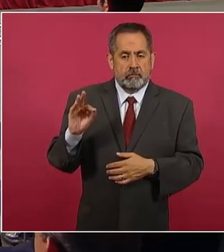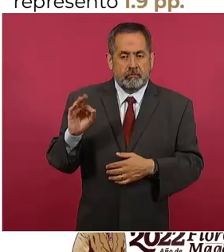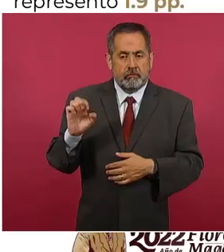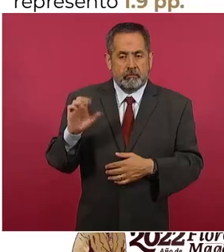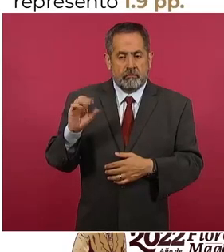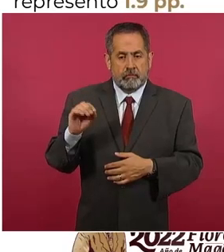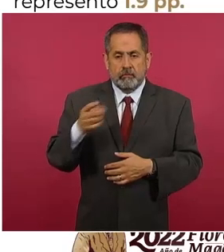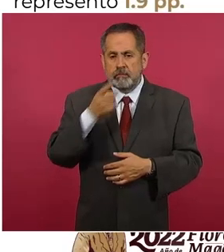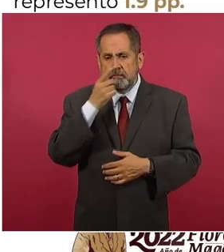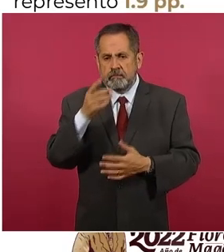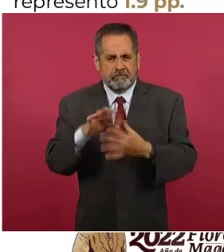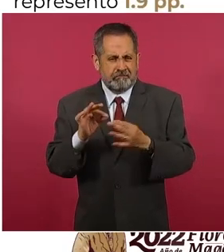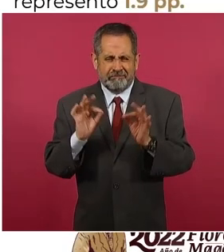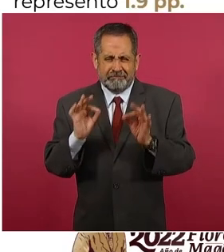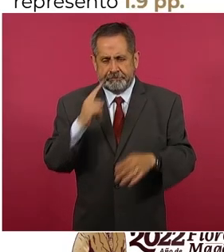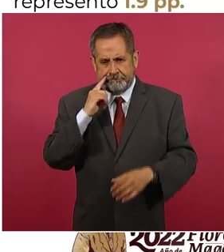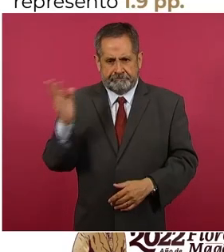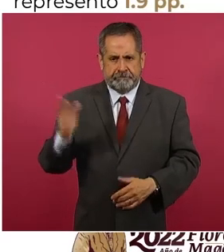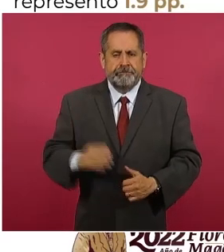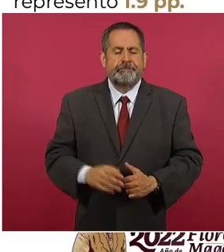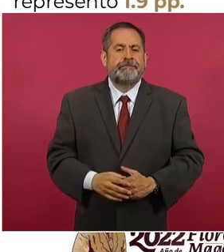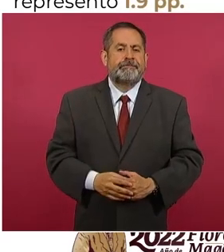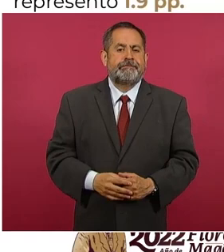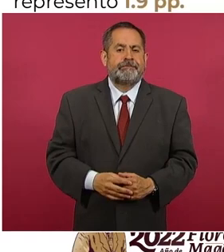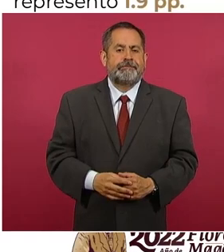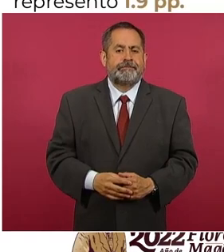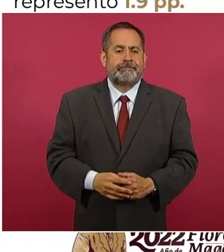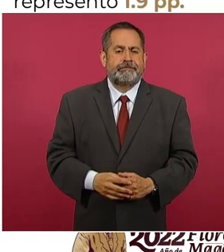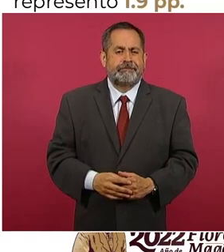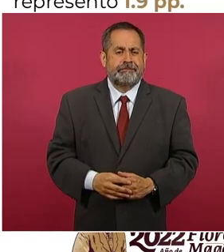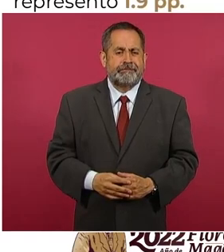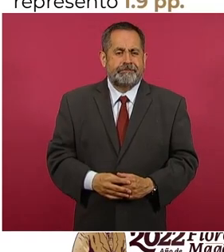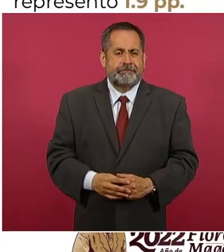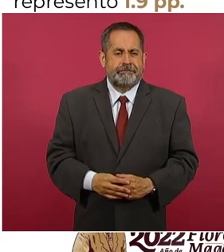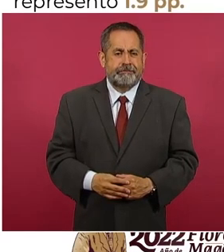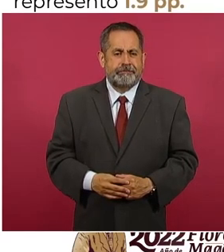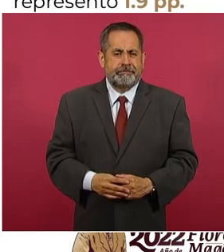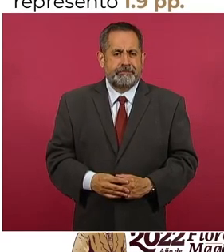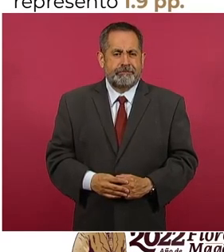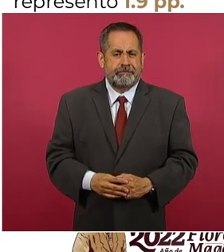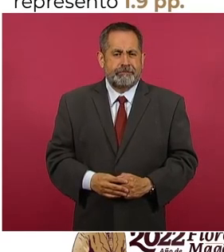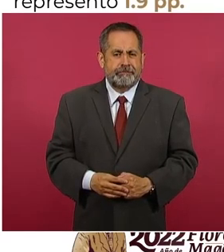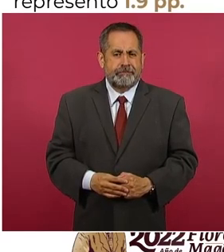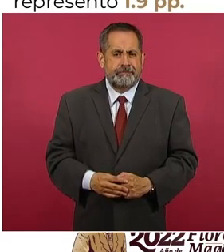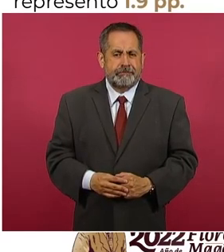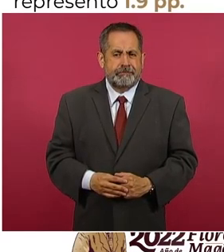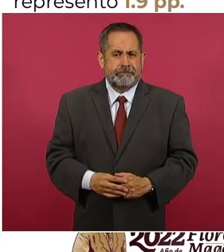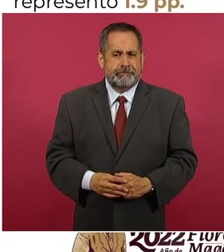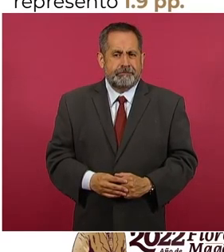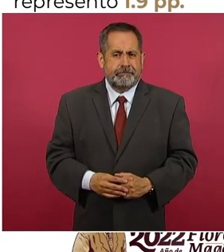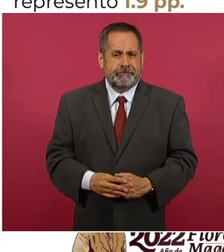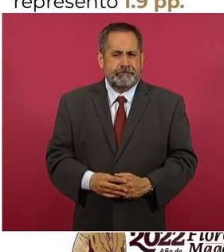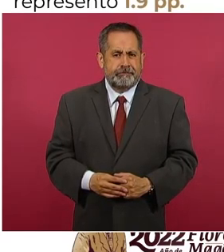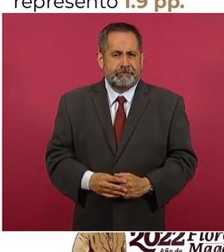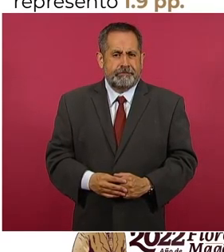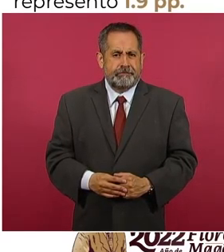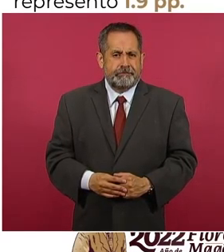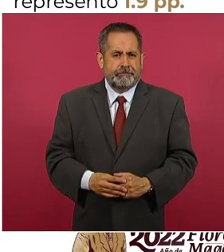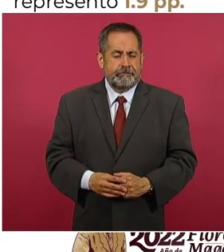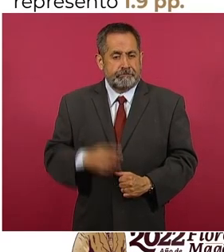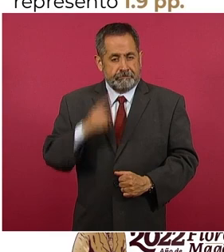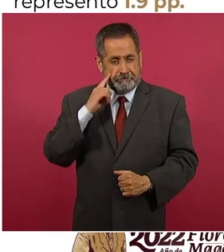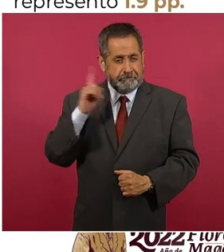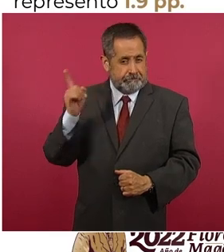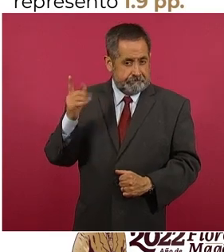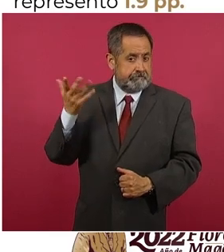destacar a todos ustedes, a la izquierda de esta gráfica, la canasta Profeco representa 13